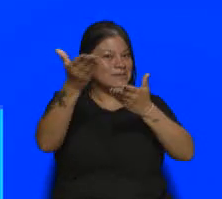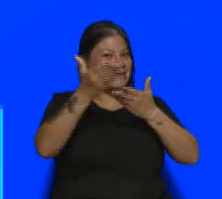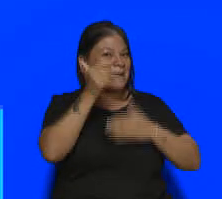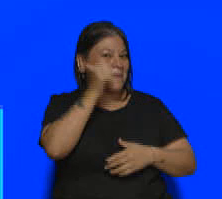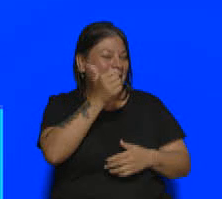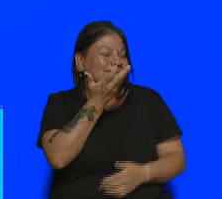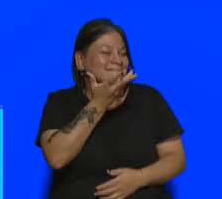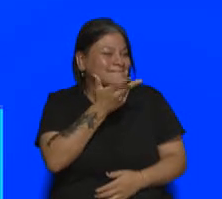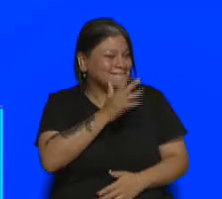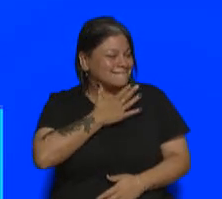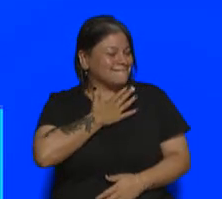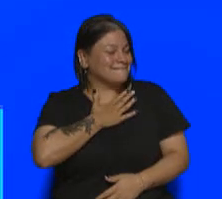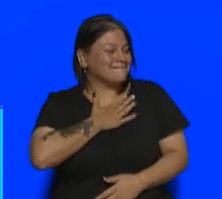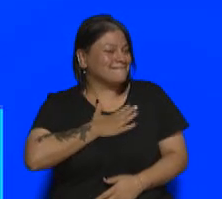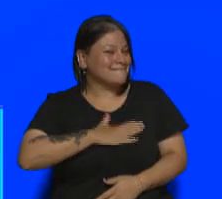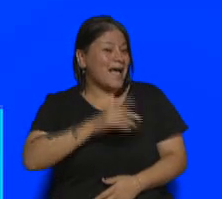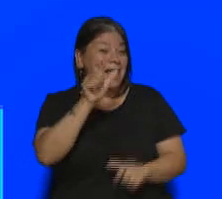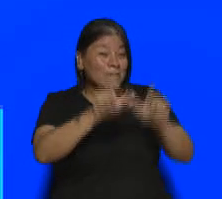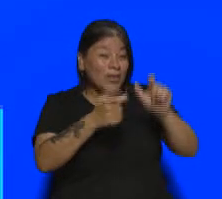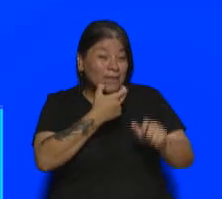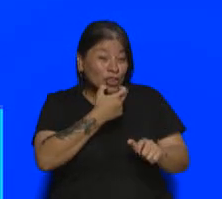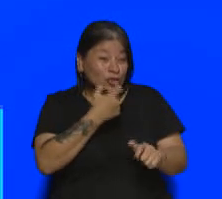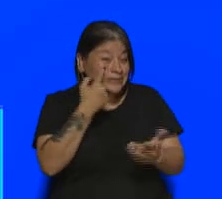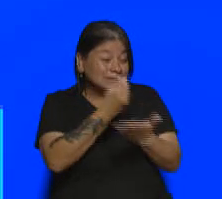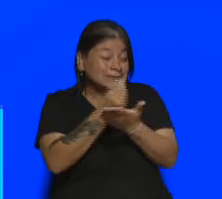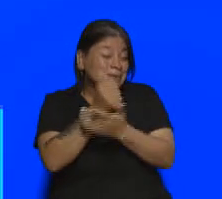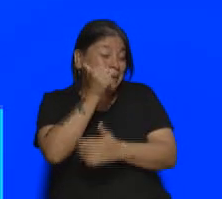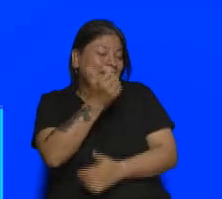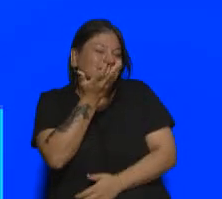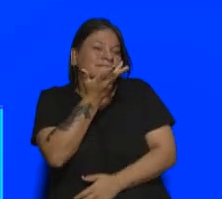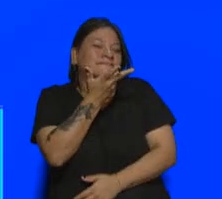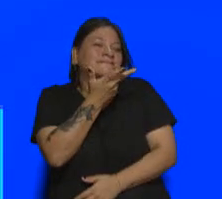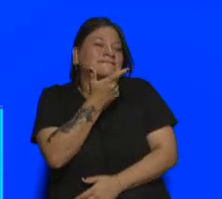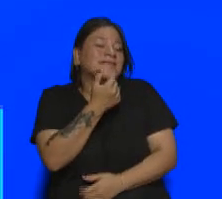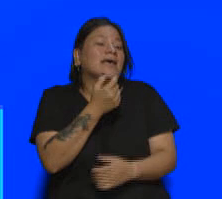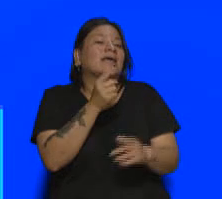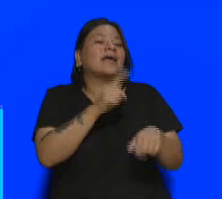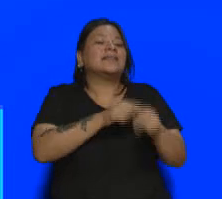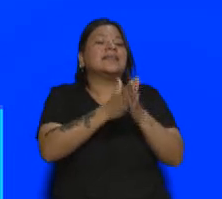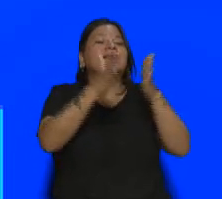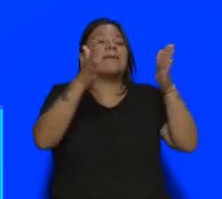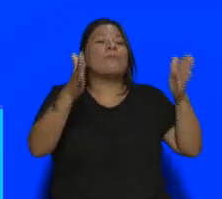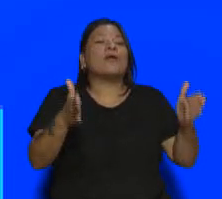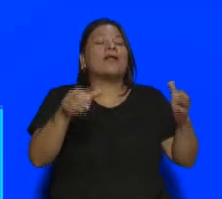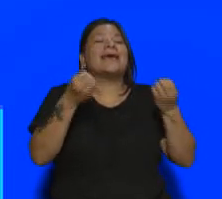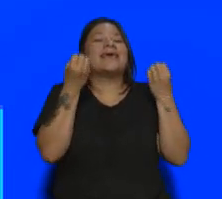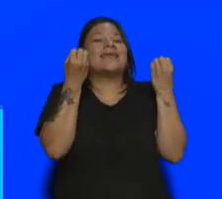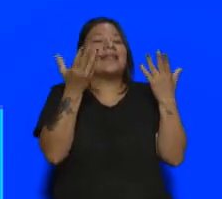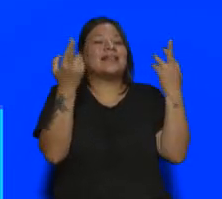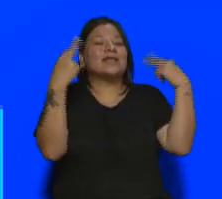quédese tranquila. Nos encanta los mendocinos Mar del Plata y usted lo sabe muy bien. ¿Cómo viene la temporada, Valeria? Buenas noches.